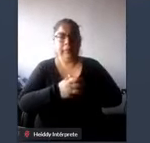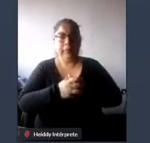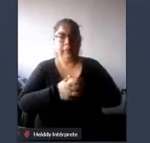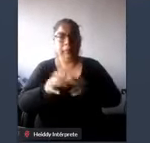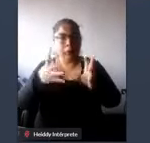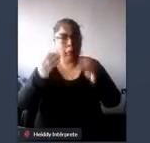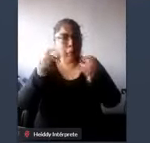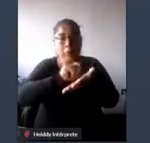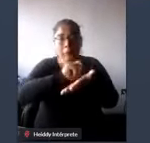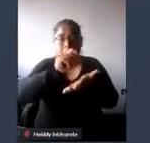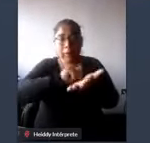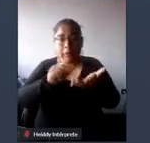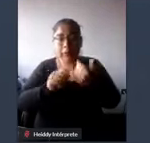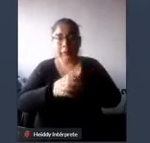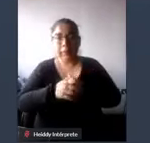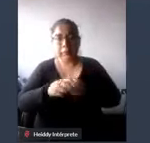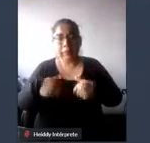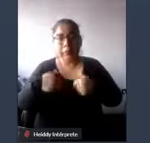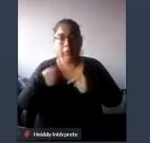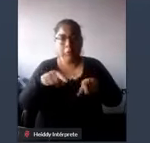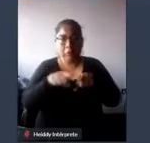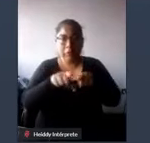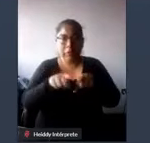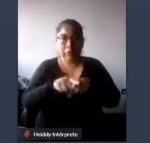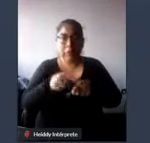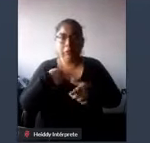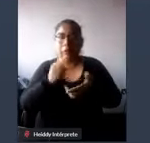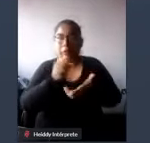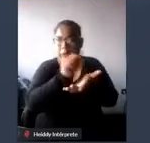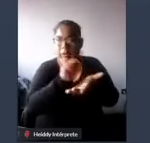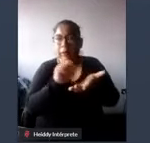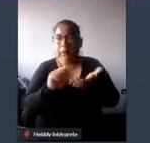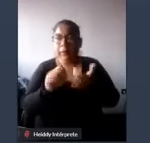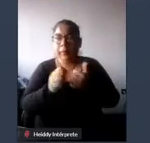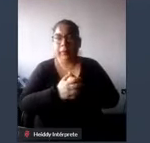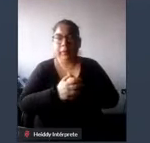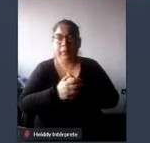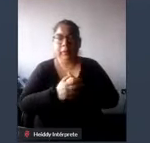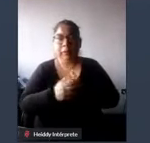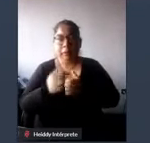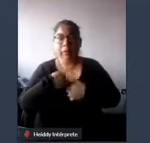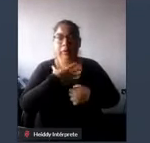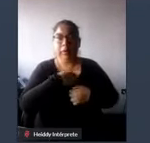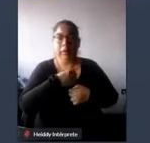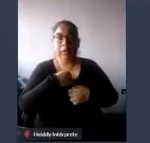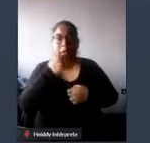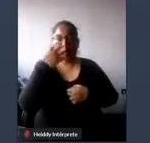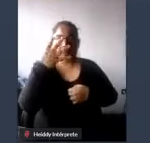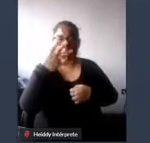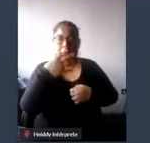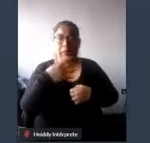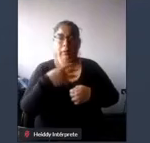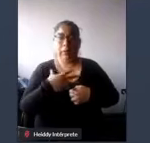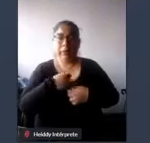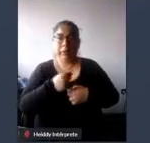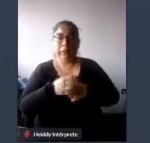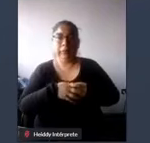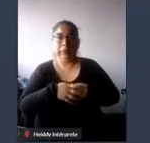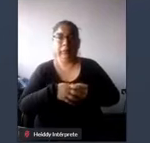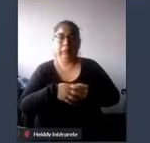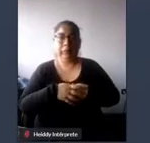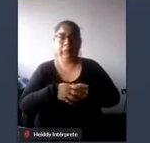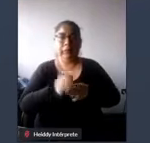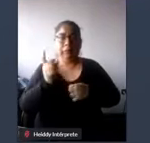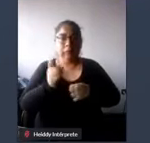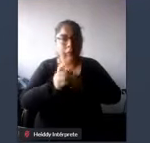empadronadas o sea capaz yo también tendría que empadronarme yo a la edad de 4 años tenía 7 dioptría